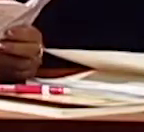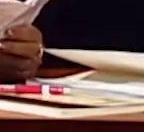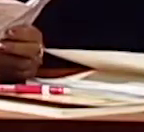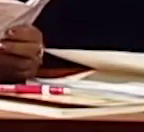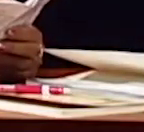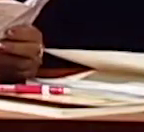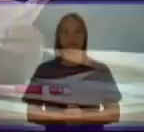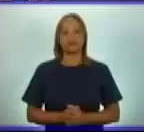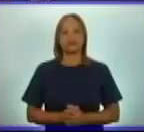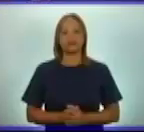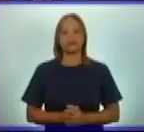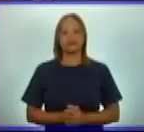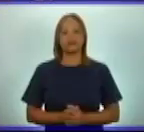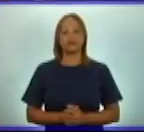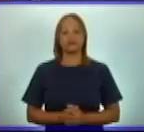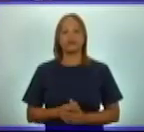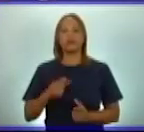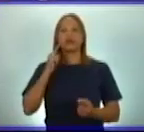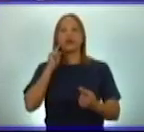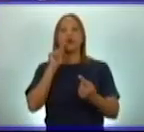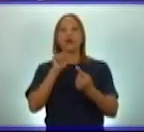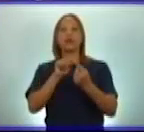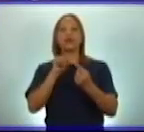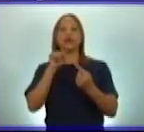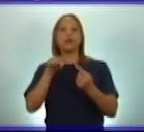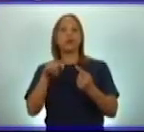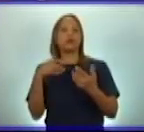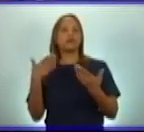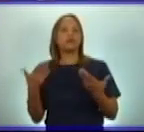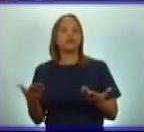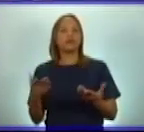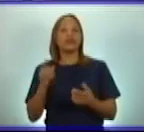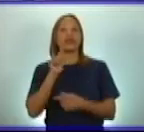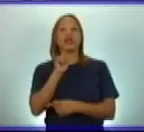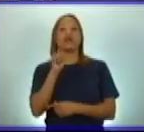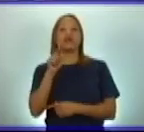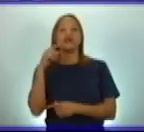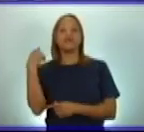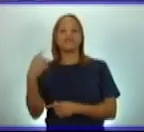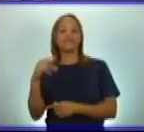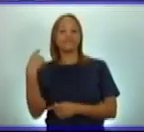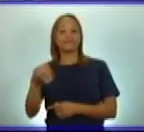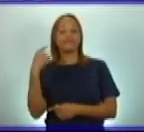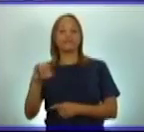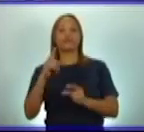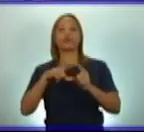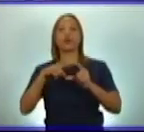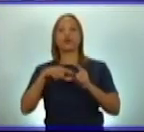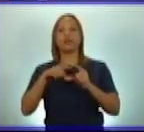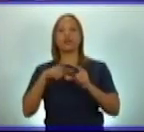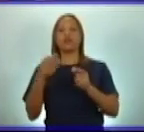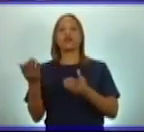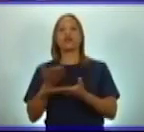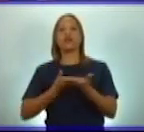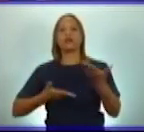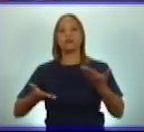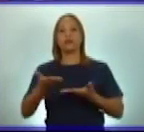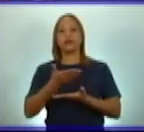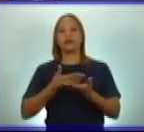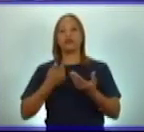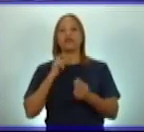El objetivo que tenemos es que ustedes ejerciten los contenidos impartidos por sus